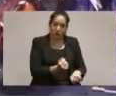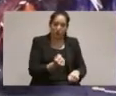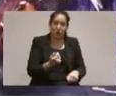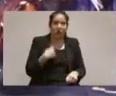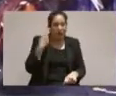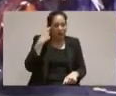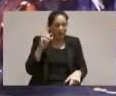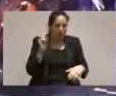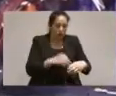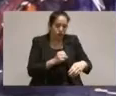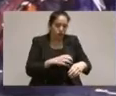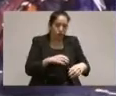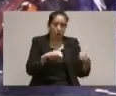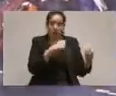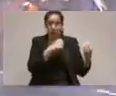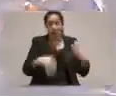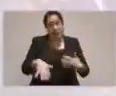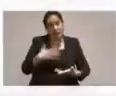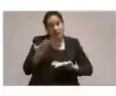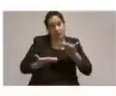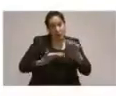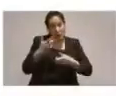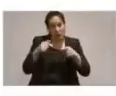Música y presidente de su DEI.